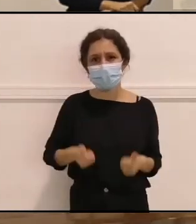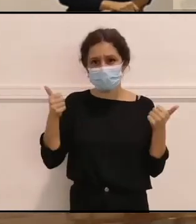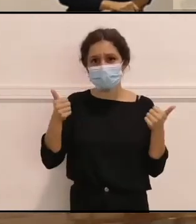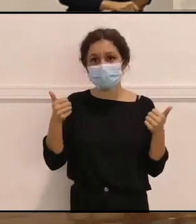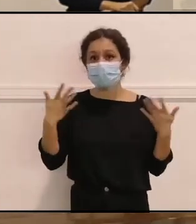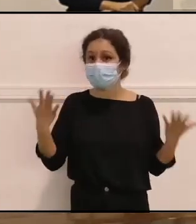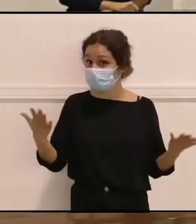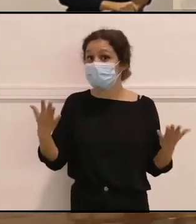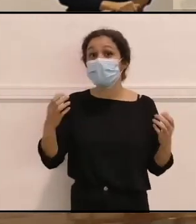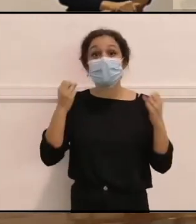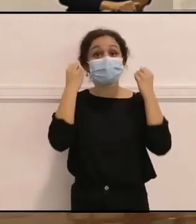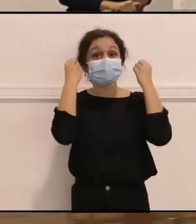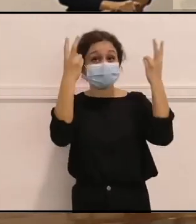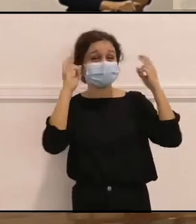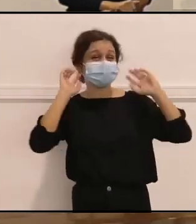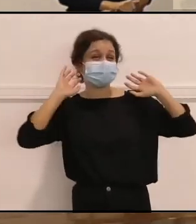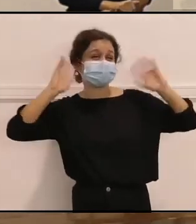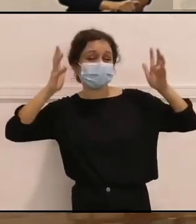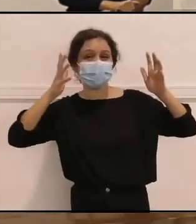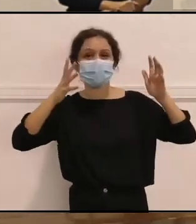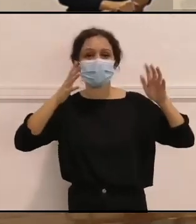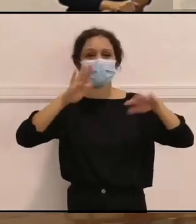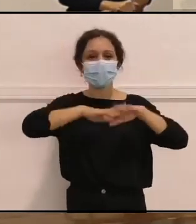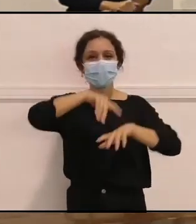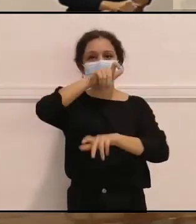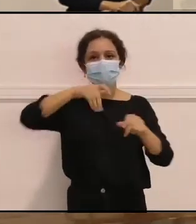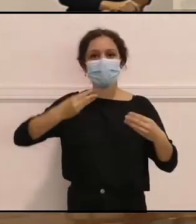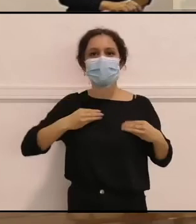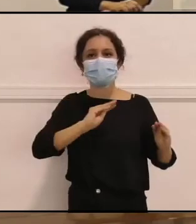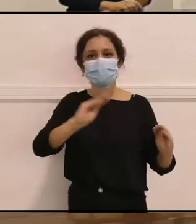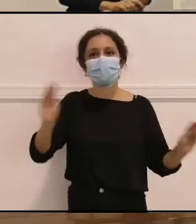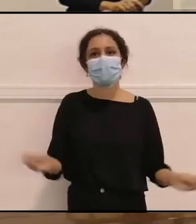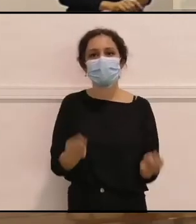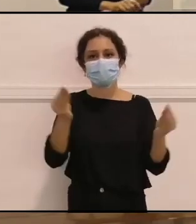seamos revolucionarios en ese sentido y cambiemos la vida de los demás para bien, ¿no?